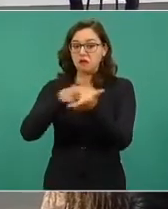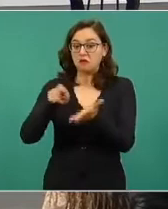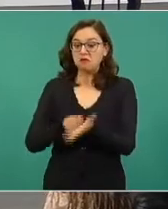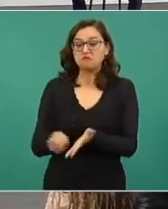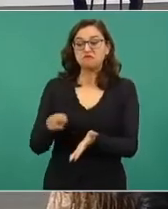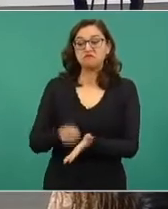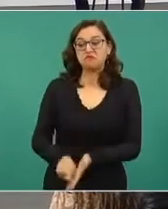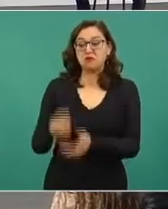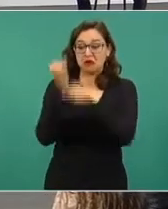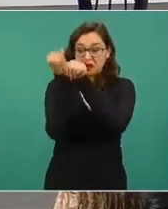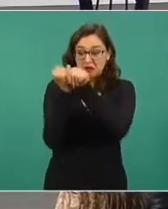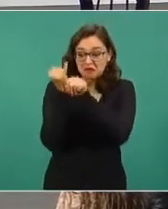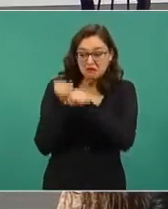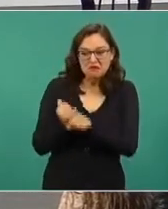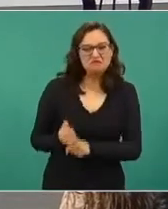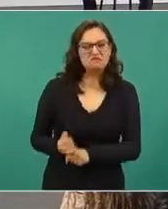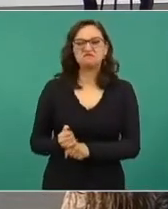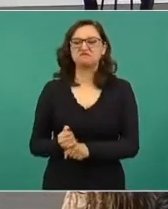pseudoinvestigadora,